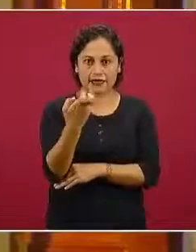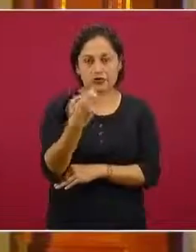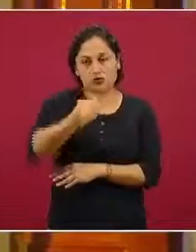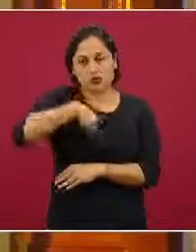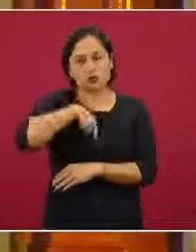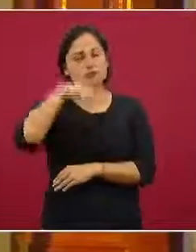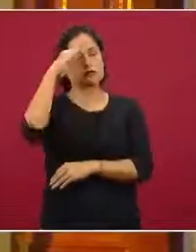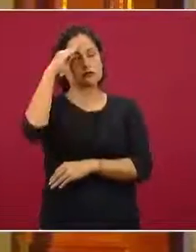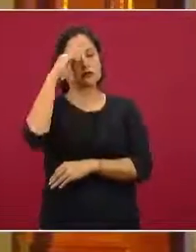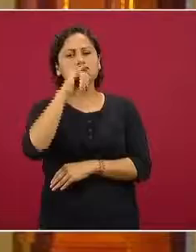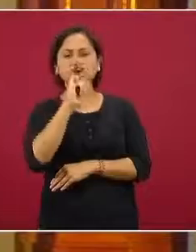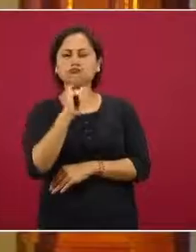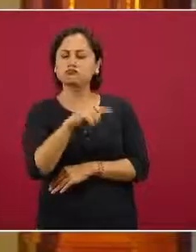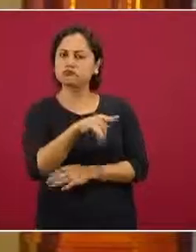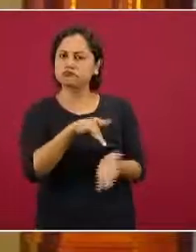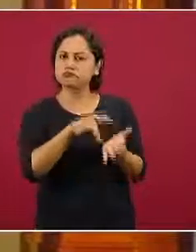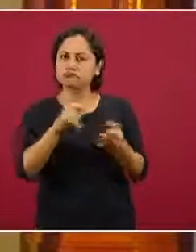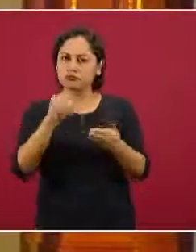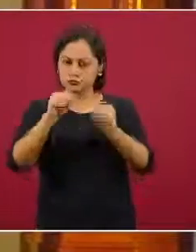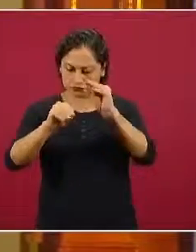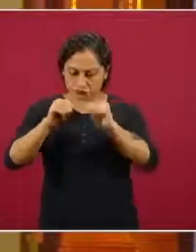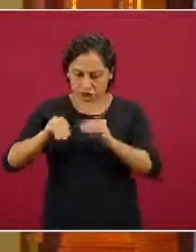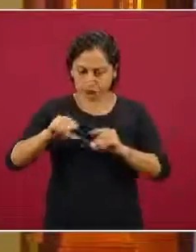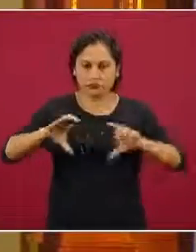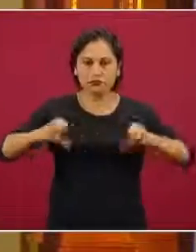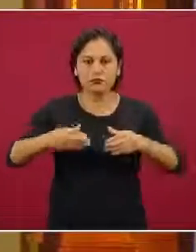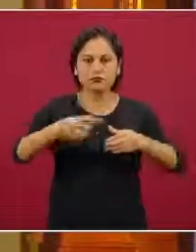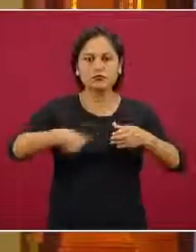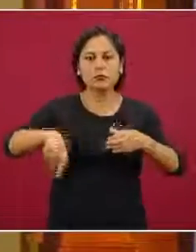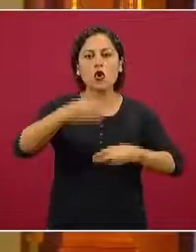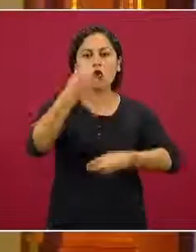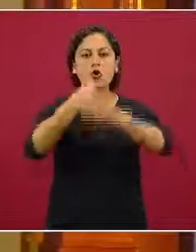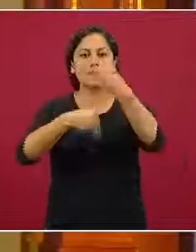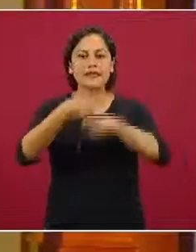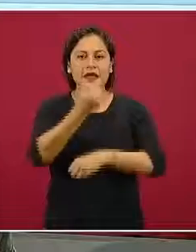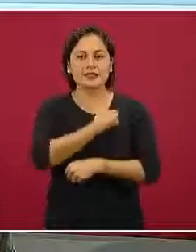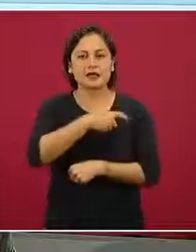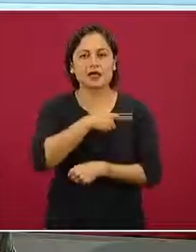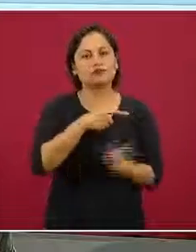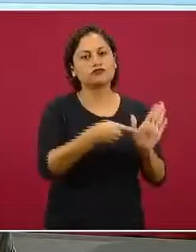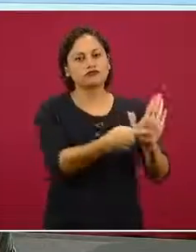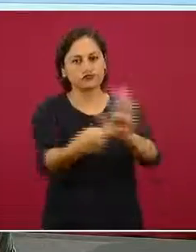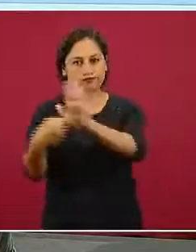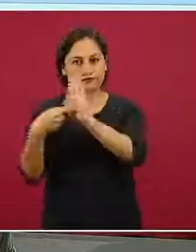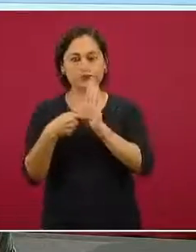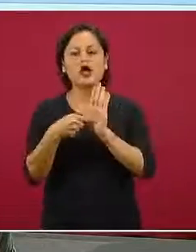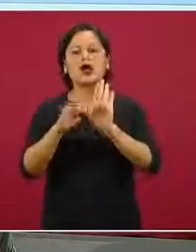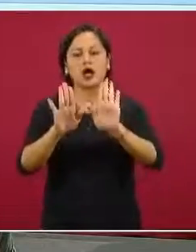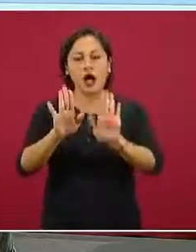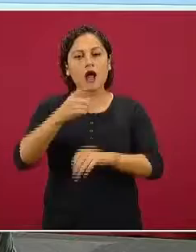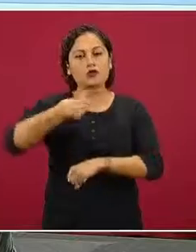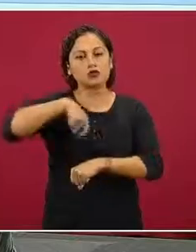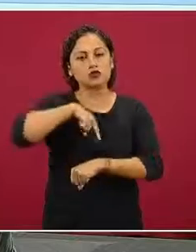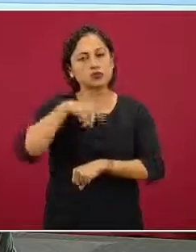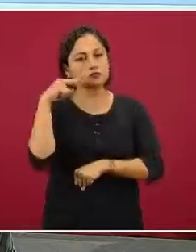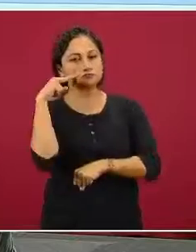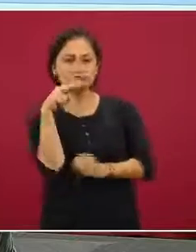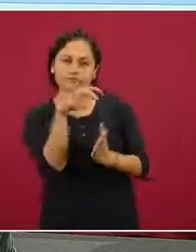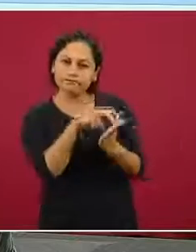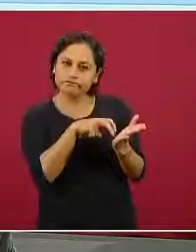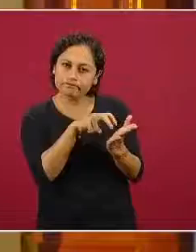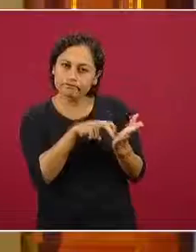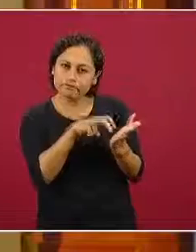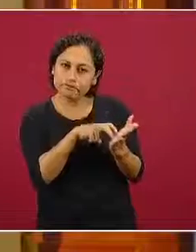dieta saludable. Pero realmente esto requiere una revisión a profundidad y es la que estamos haciendo para sacar no solamente una nueva